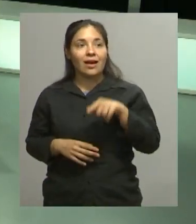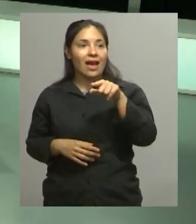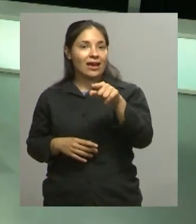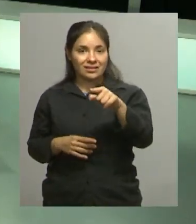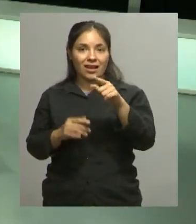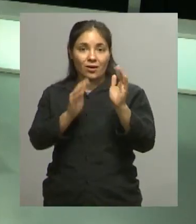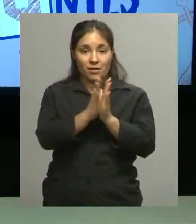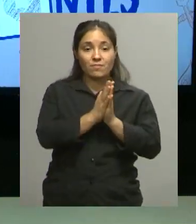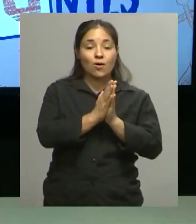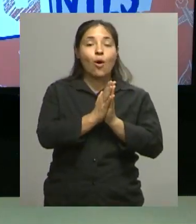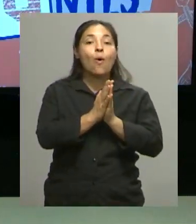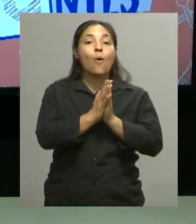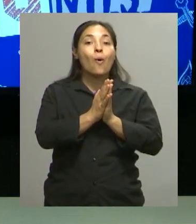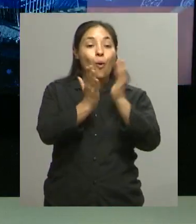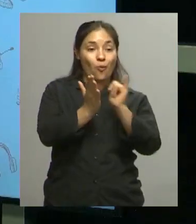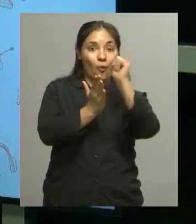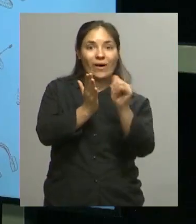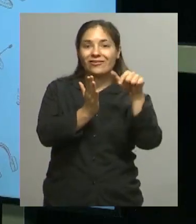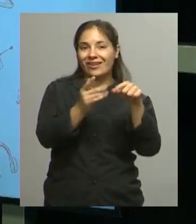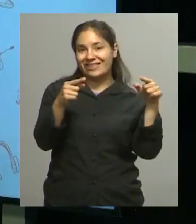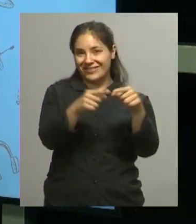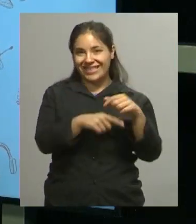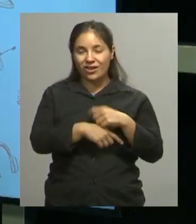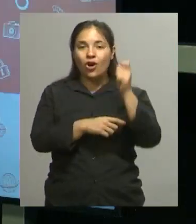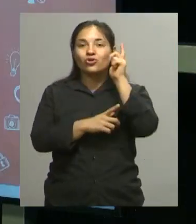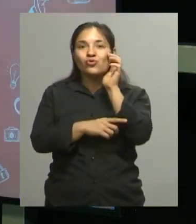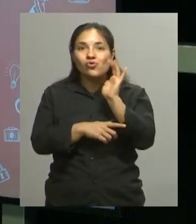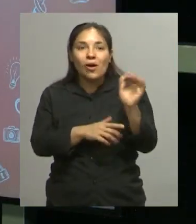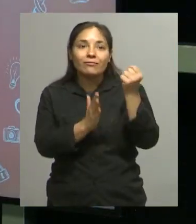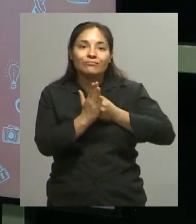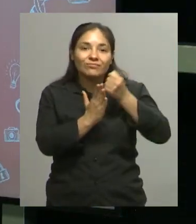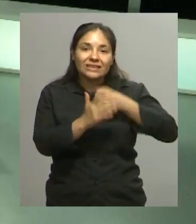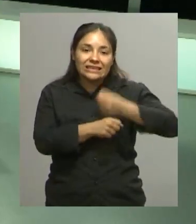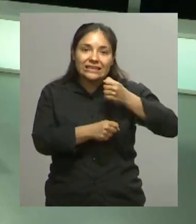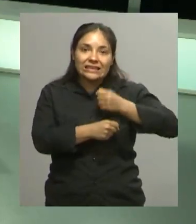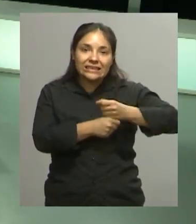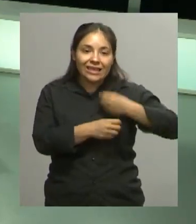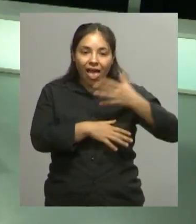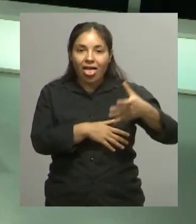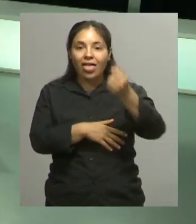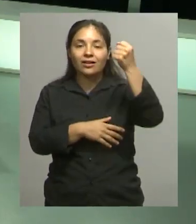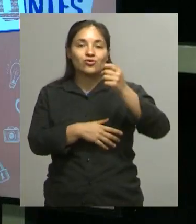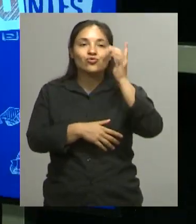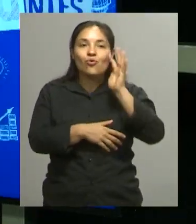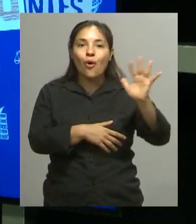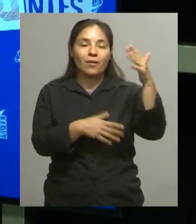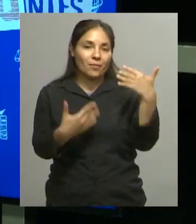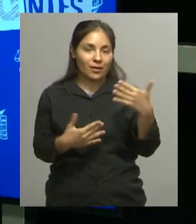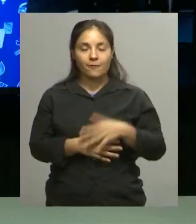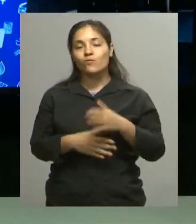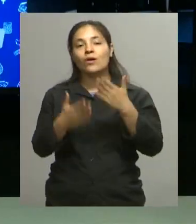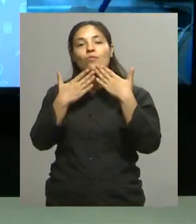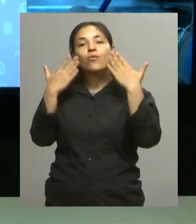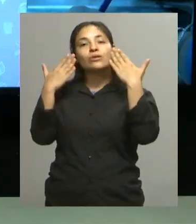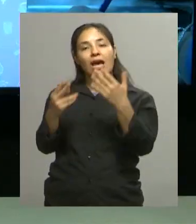el cuento De eso se trata De empezar a hacer realidad Trabajar para hacer realidad los años Bueno Viviana, nosotros te agradecemos A vos